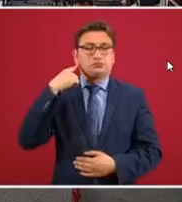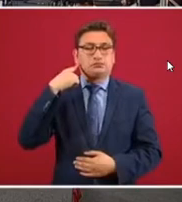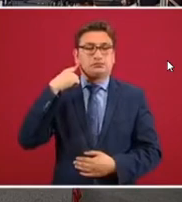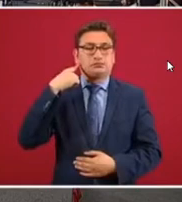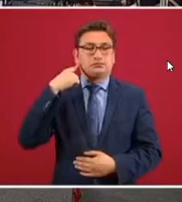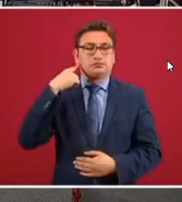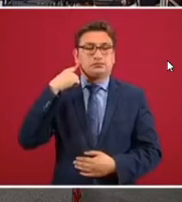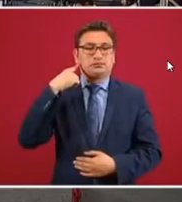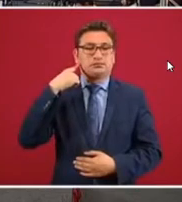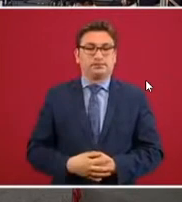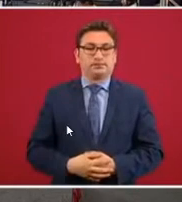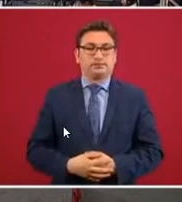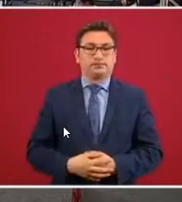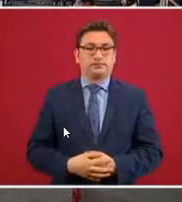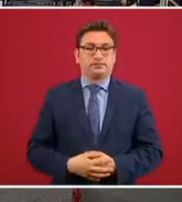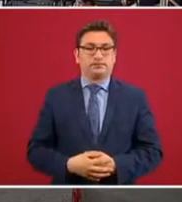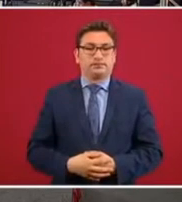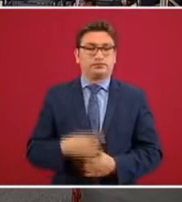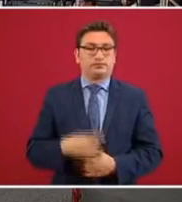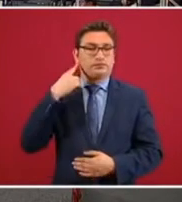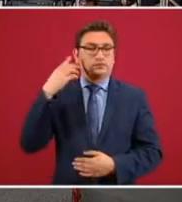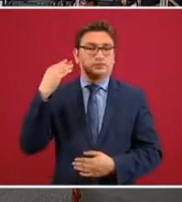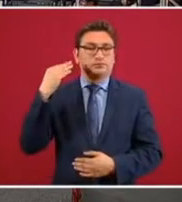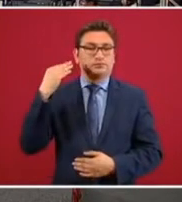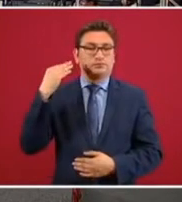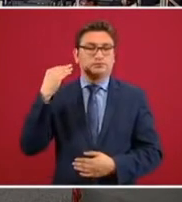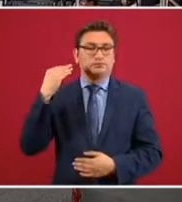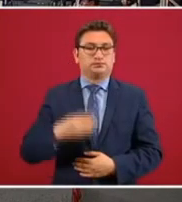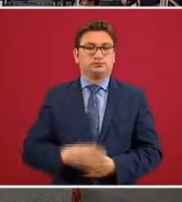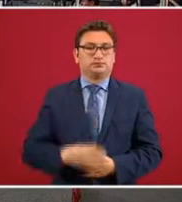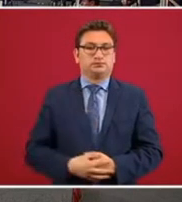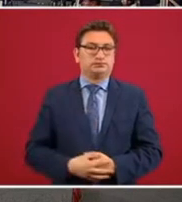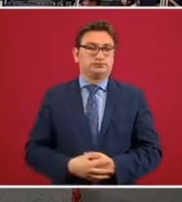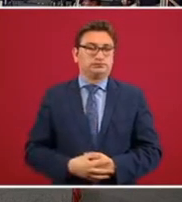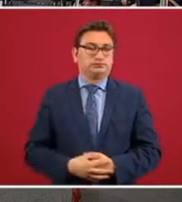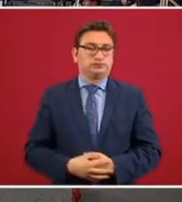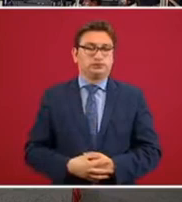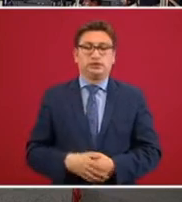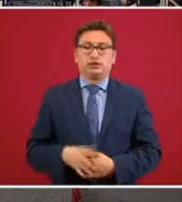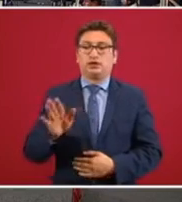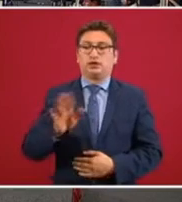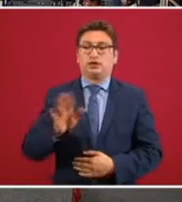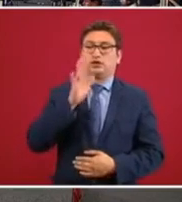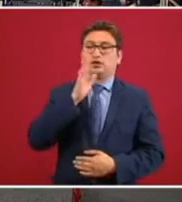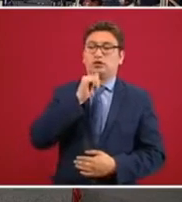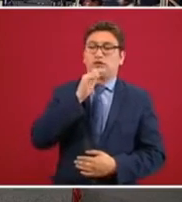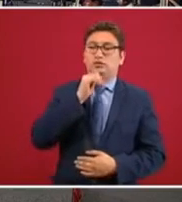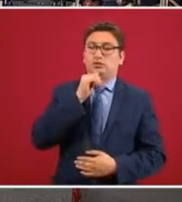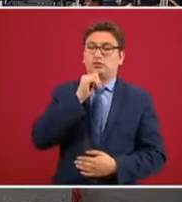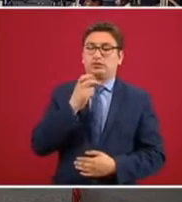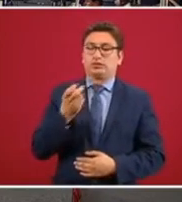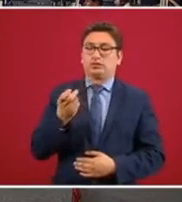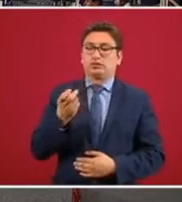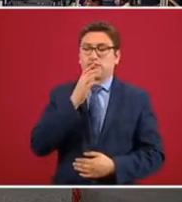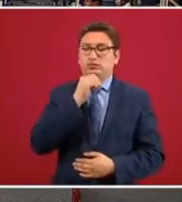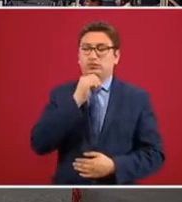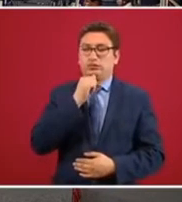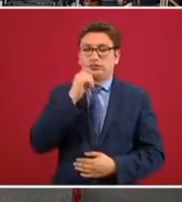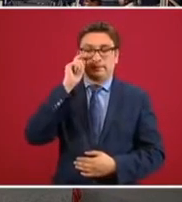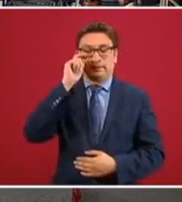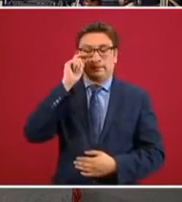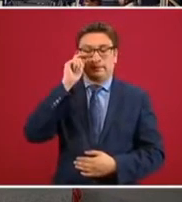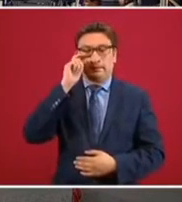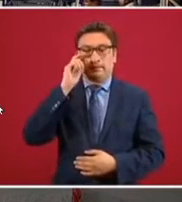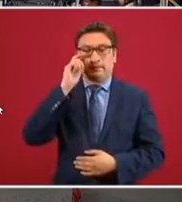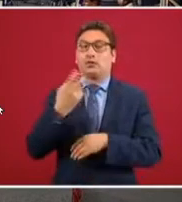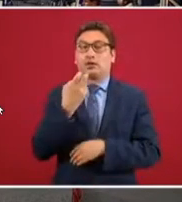Y obviamente sin haber apoyado a los trabajadores… No, no es posible eso, porque por eso nos está